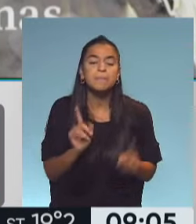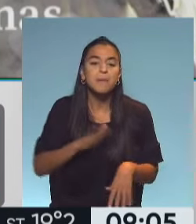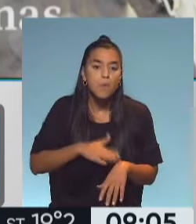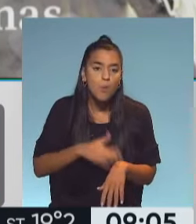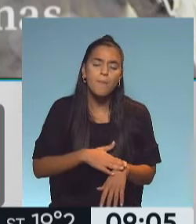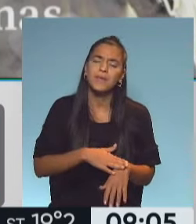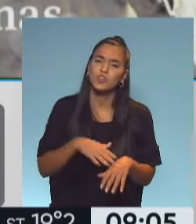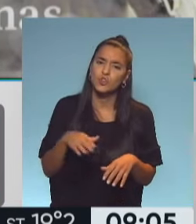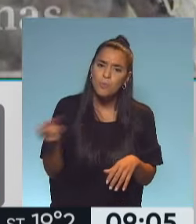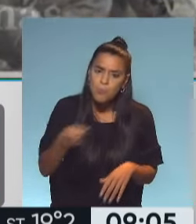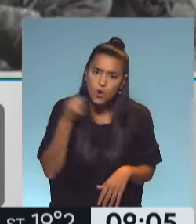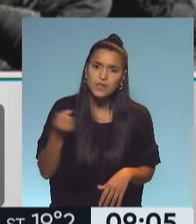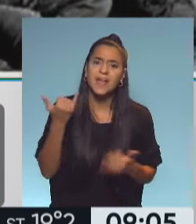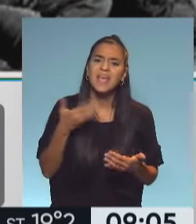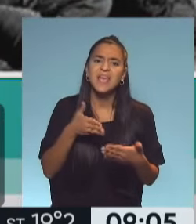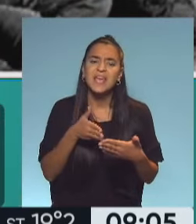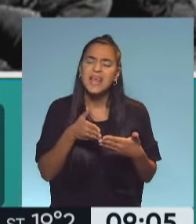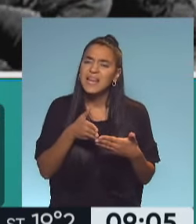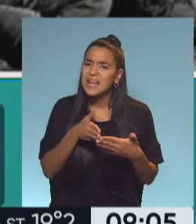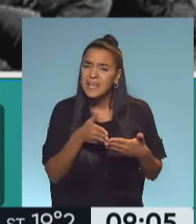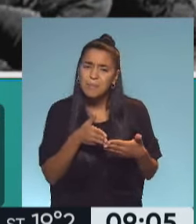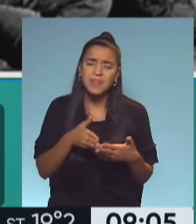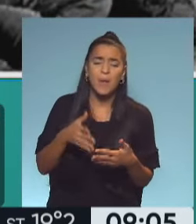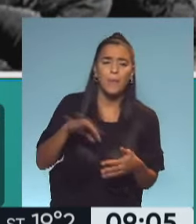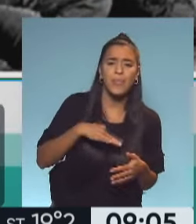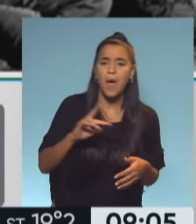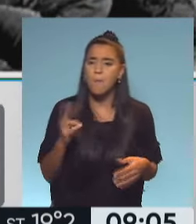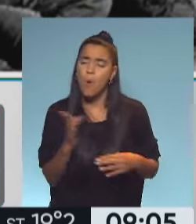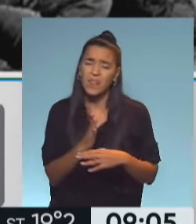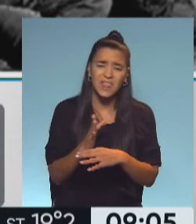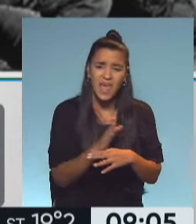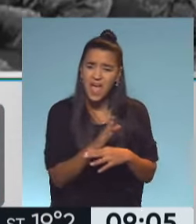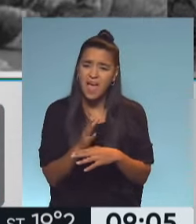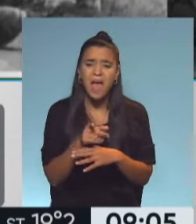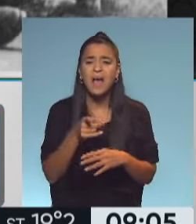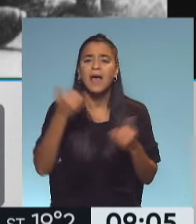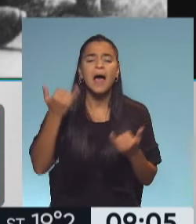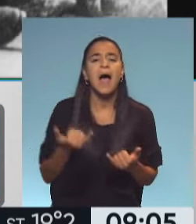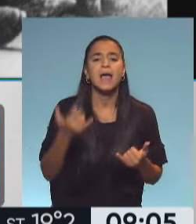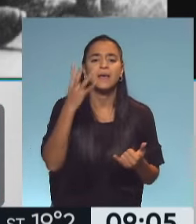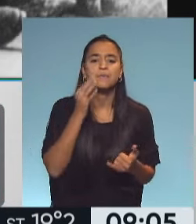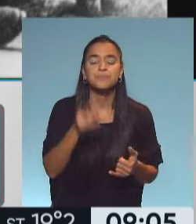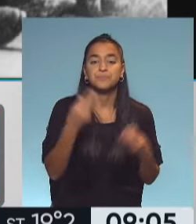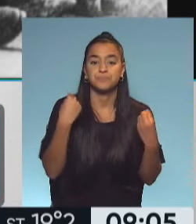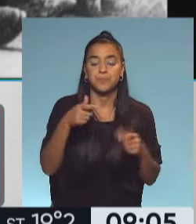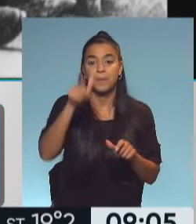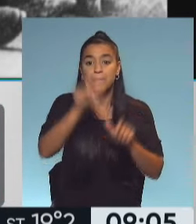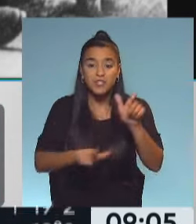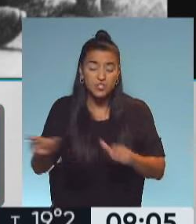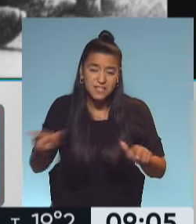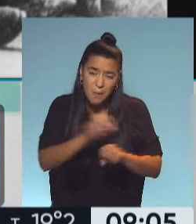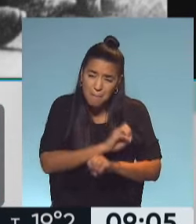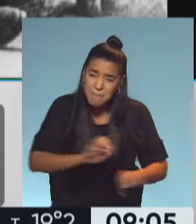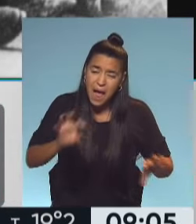crucial, donde hay un límite muy fino entre la vida y la muerte, encontrás una cuestión común entre quienes estaban muy mal